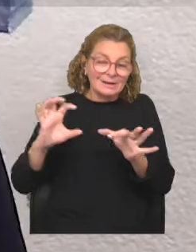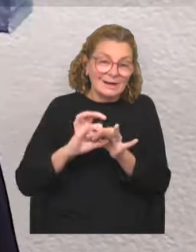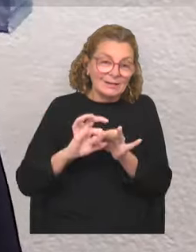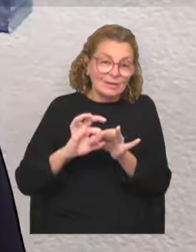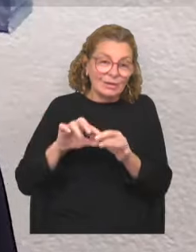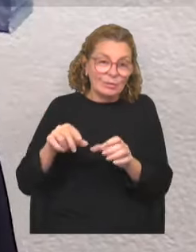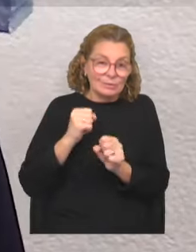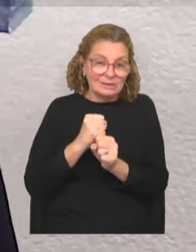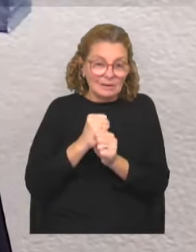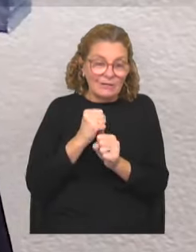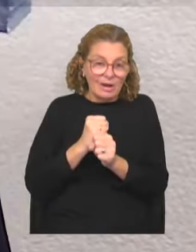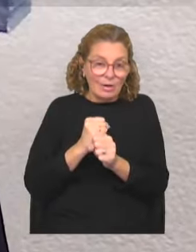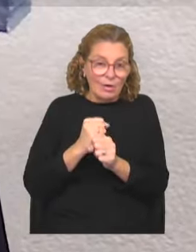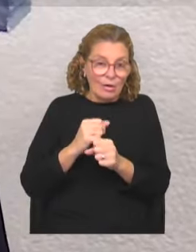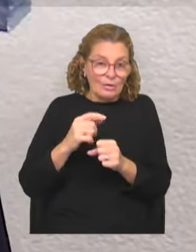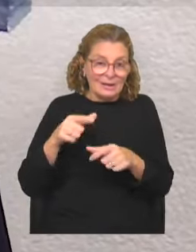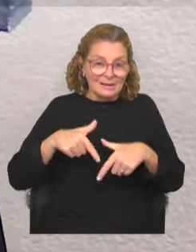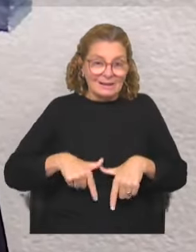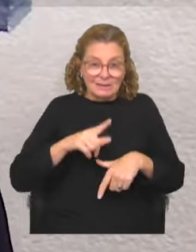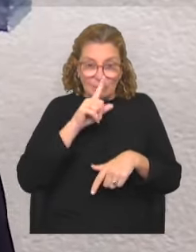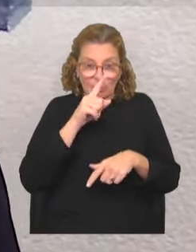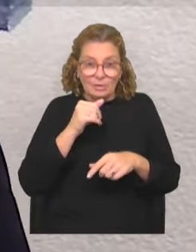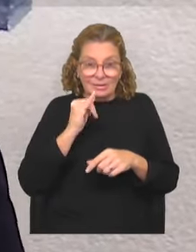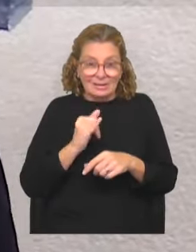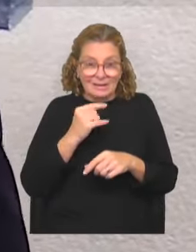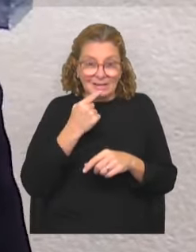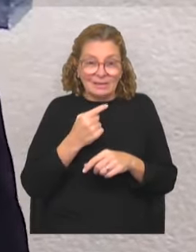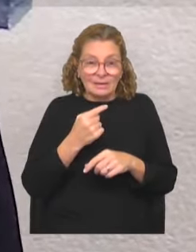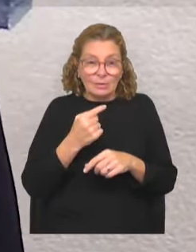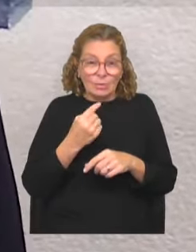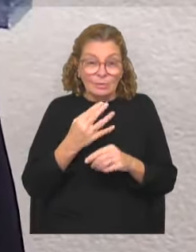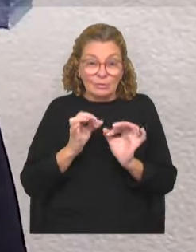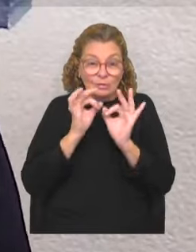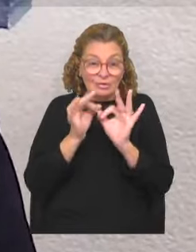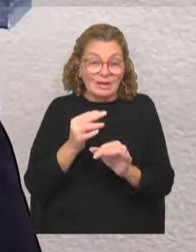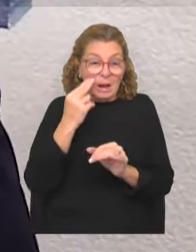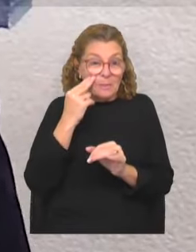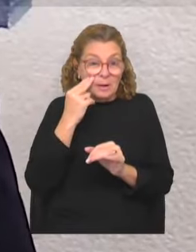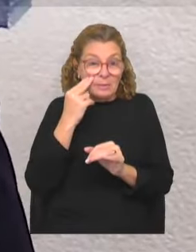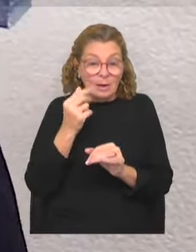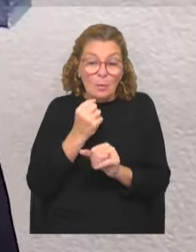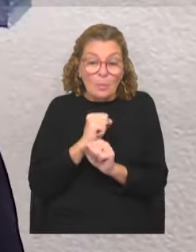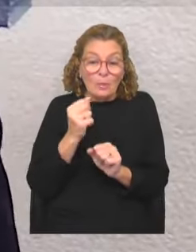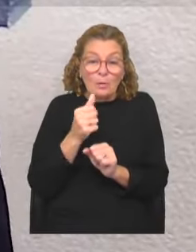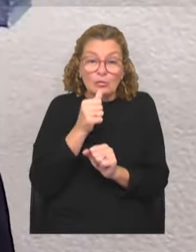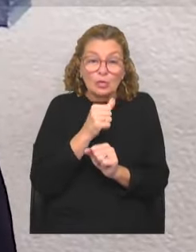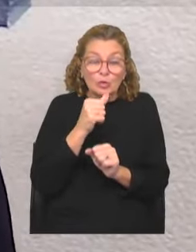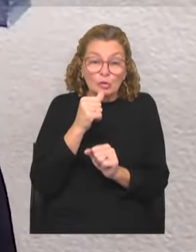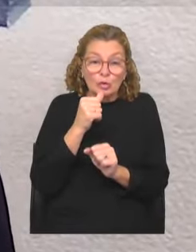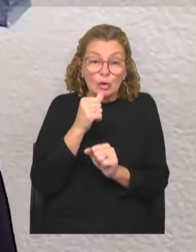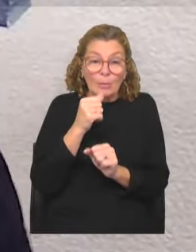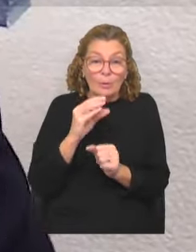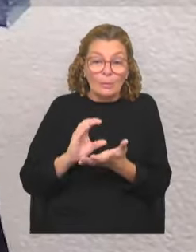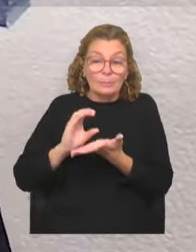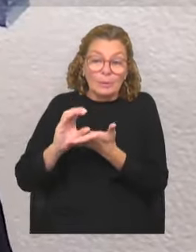gran tarea de articulación de la Intendencia de Montevideo. decir, cuando llegan problemas y uno no los puede resolver porque no están previstos en sus